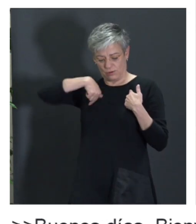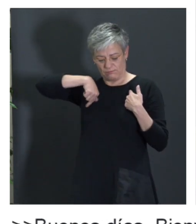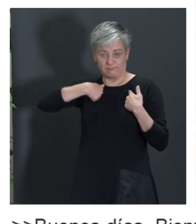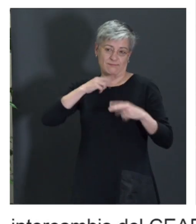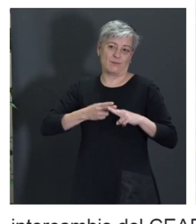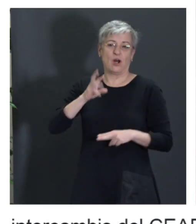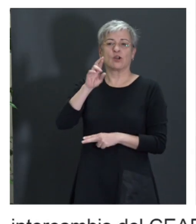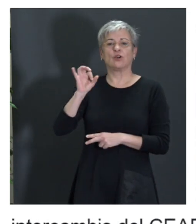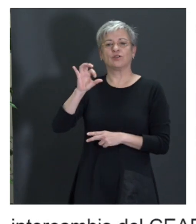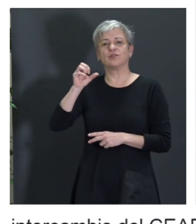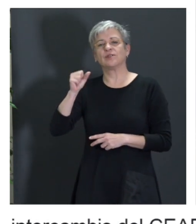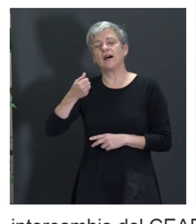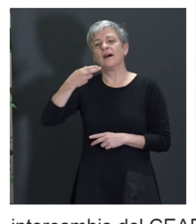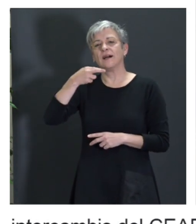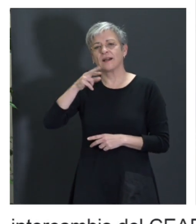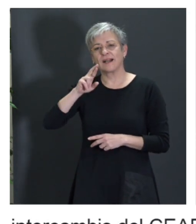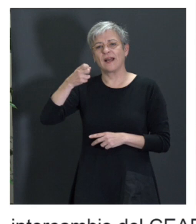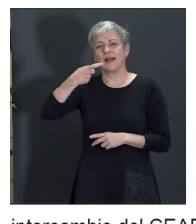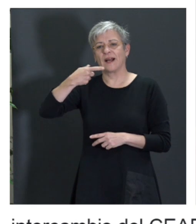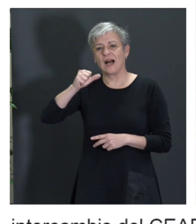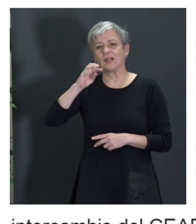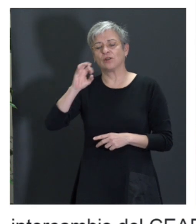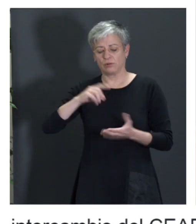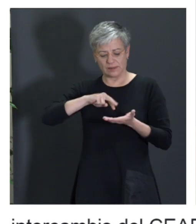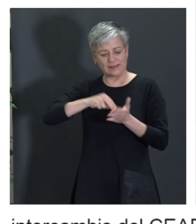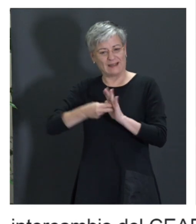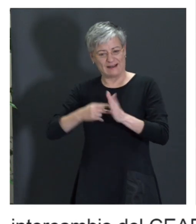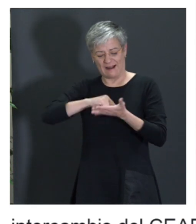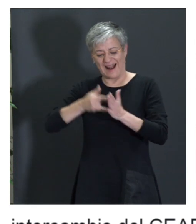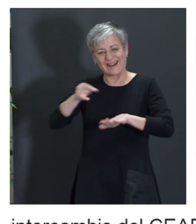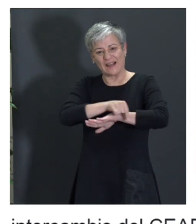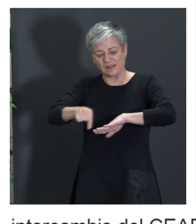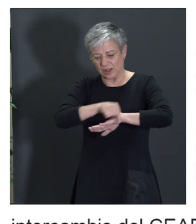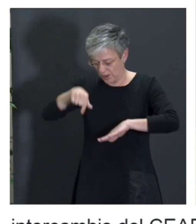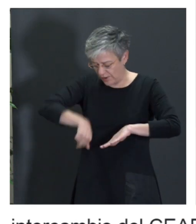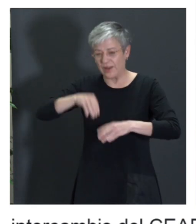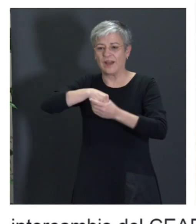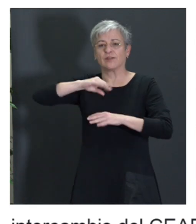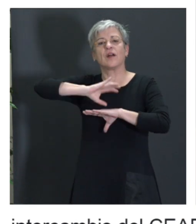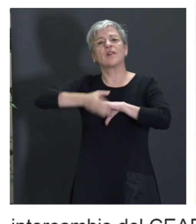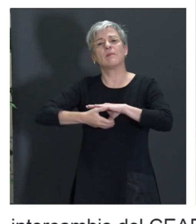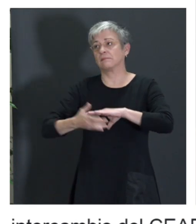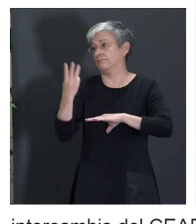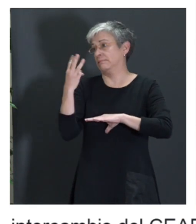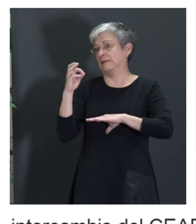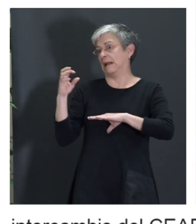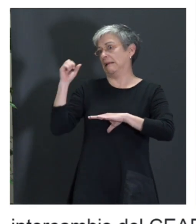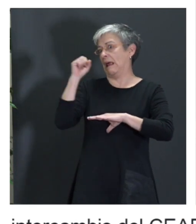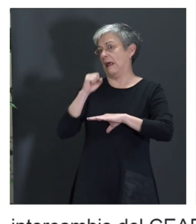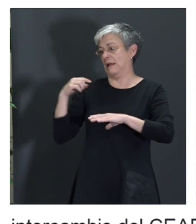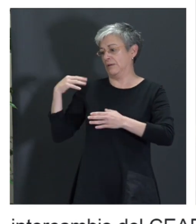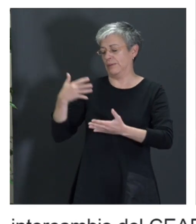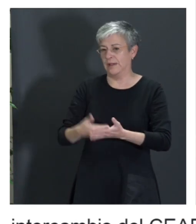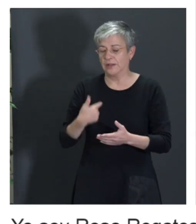soy arquitecta técnica del CEAPAD desde hace más de 30 años. Nos han pedido que nos